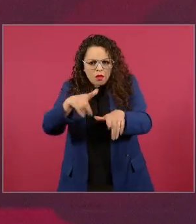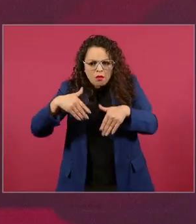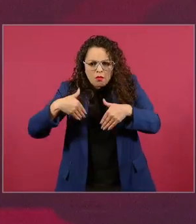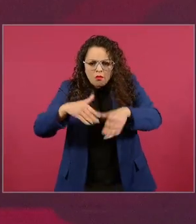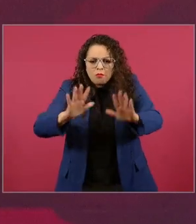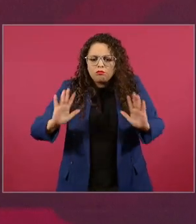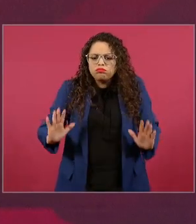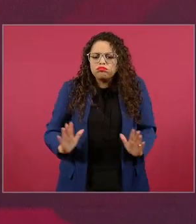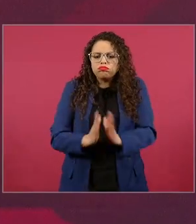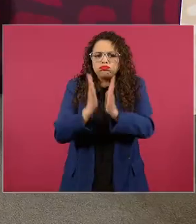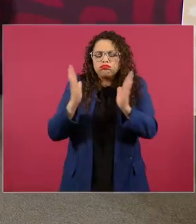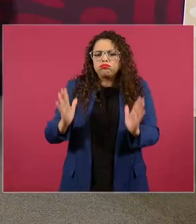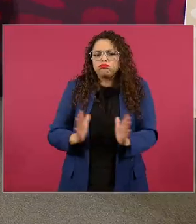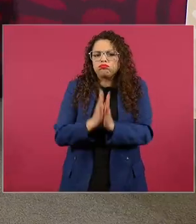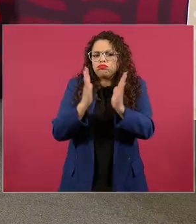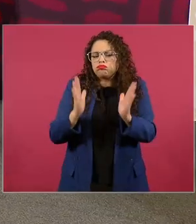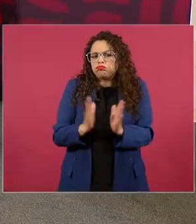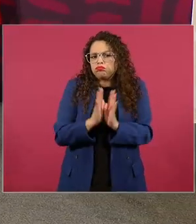el pueblo